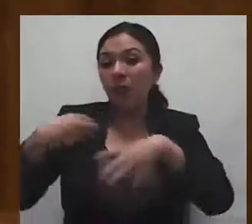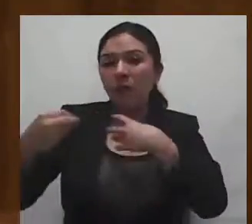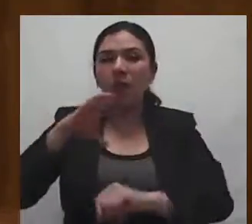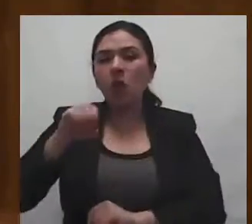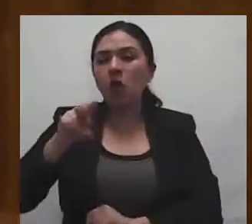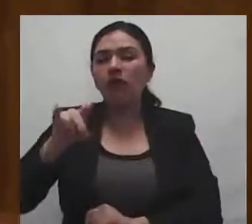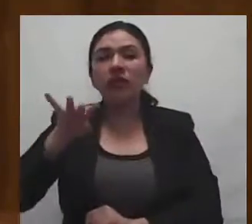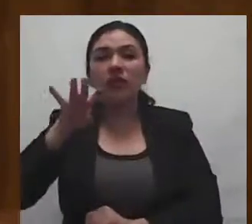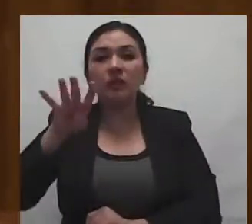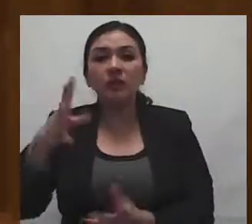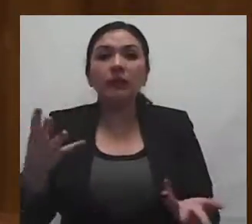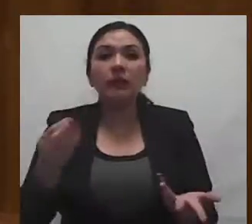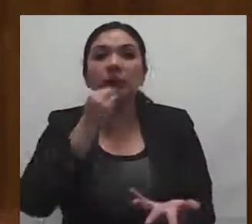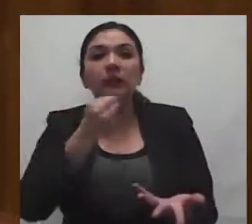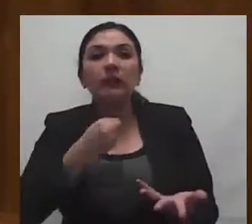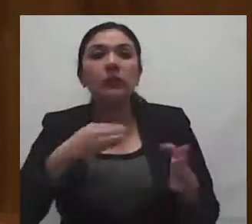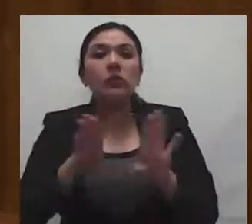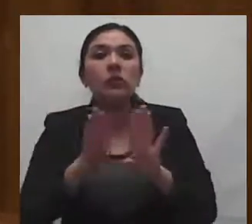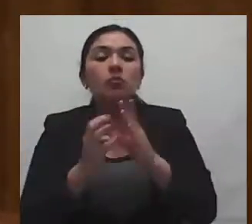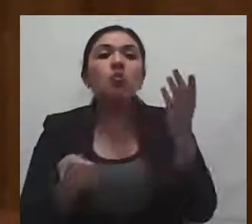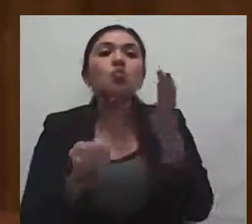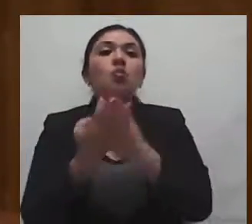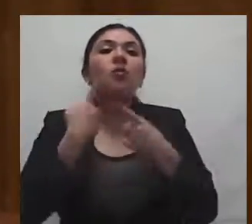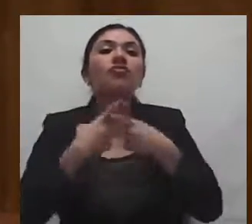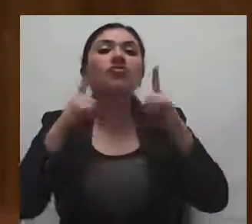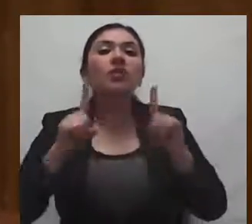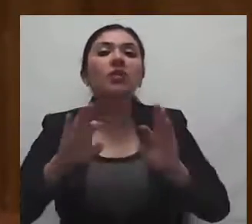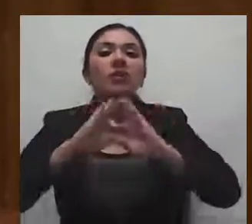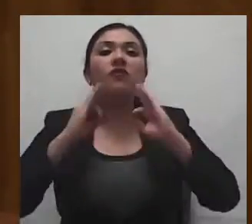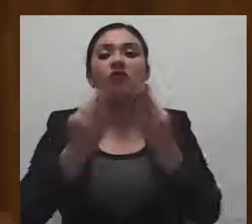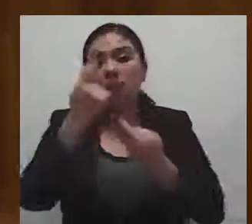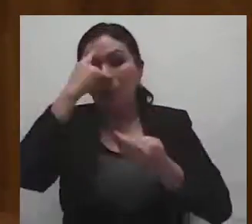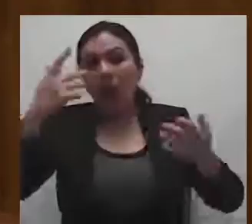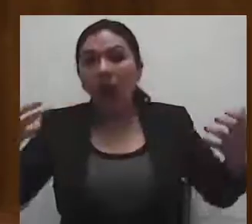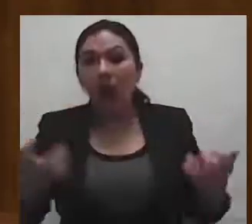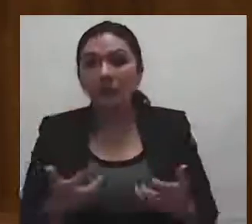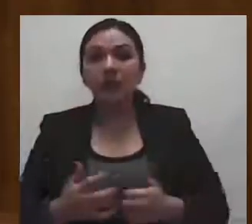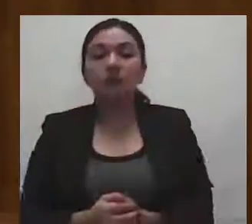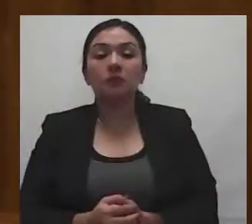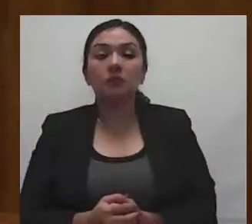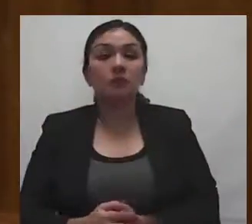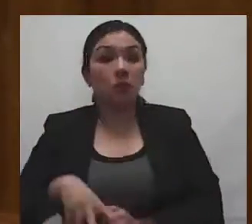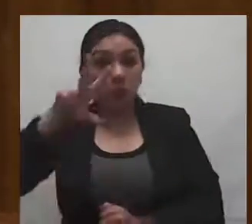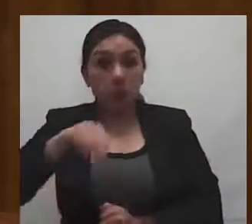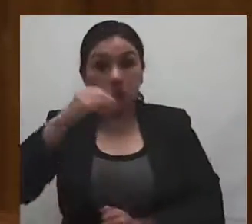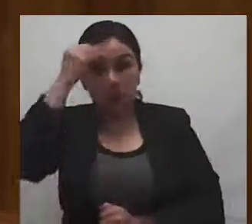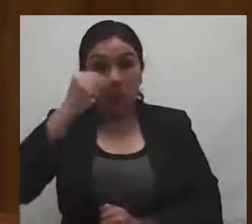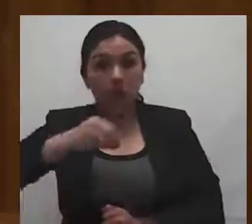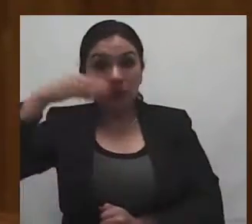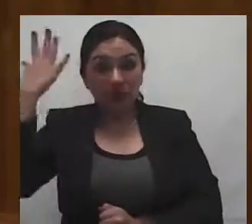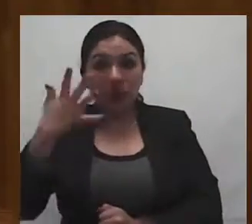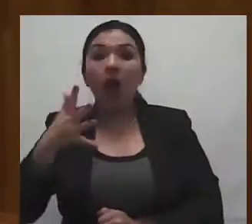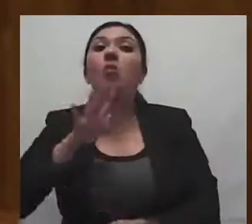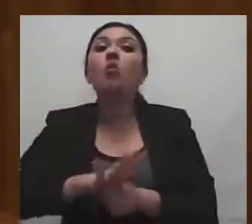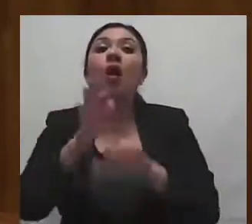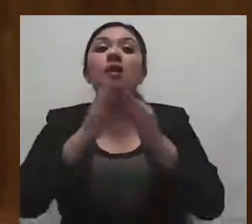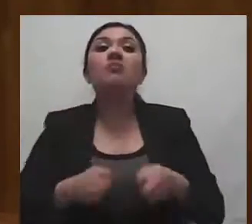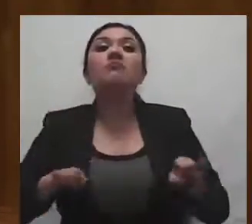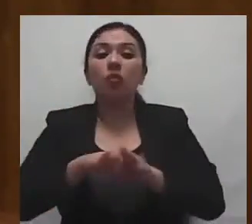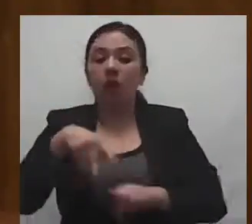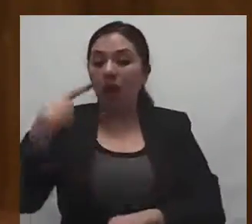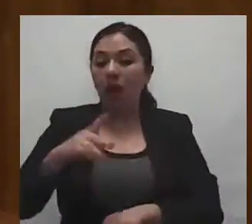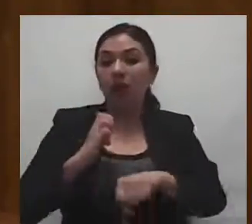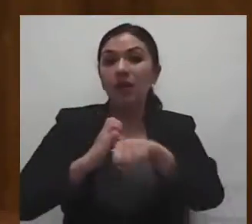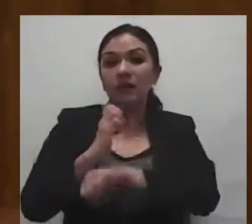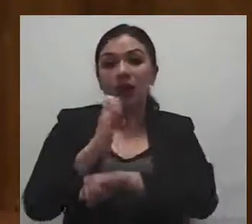nos obligó a establecer formas diferentes de actuar, sin olvidar las prioridades de la entidad, sobre